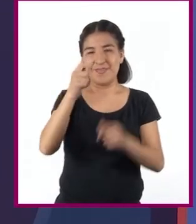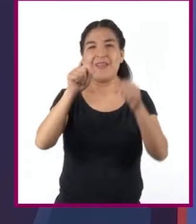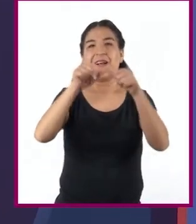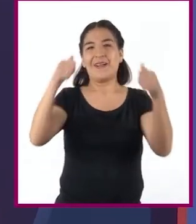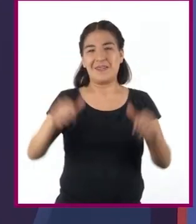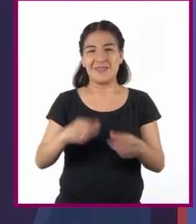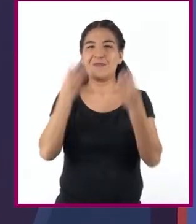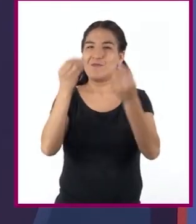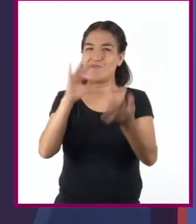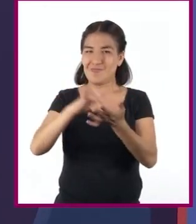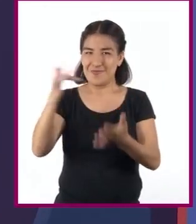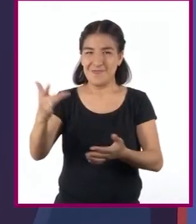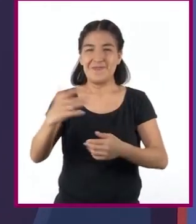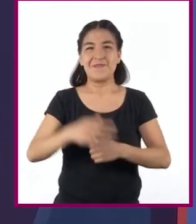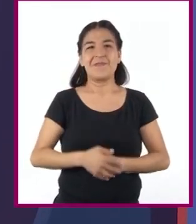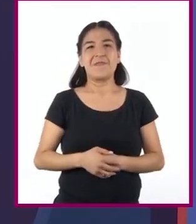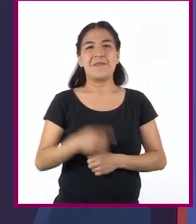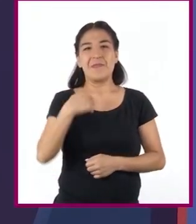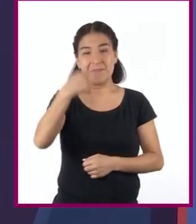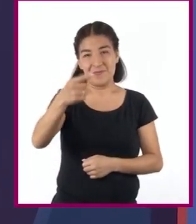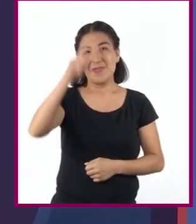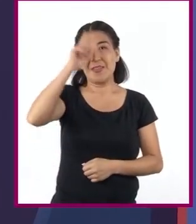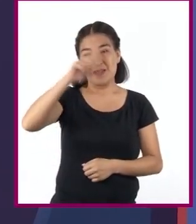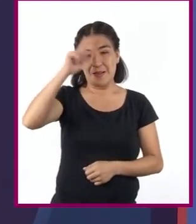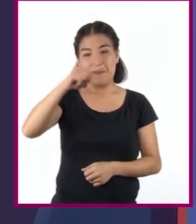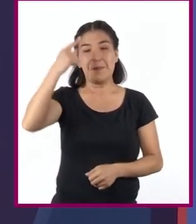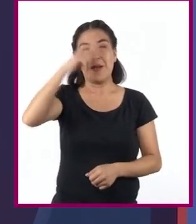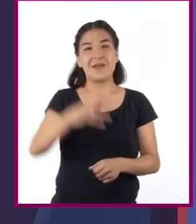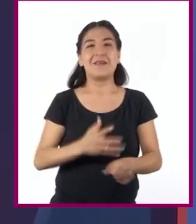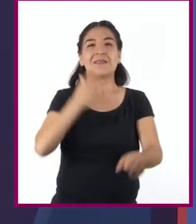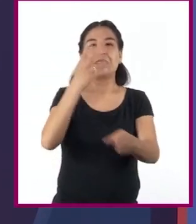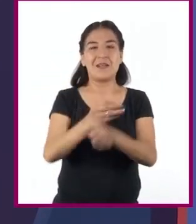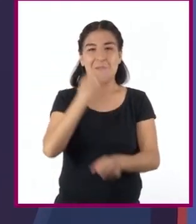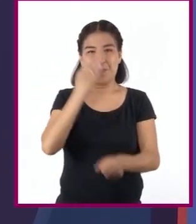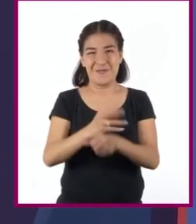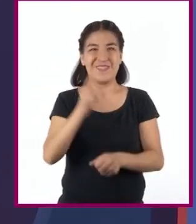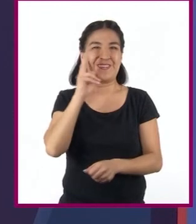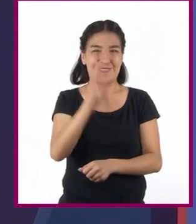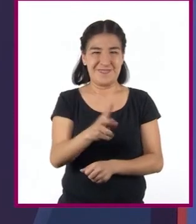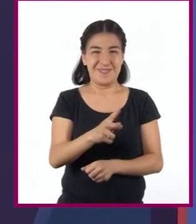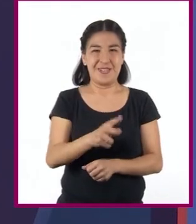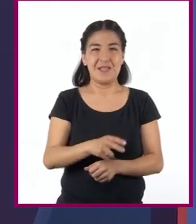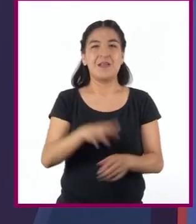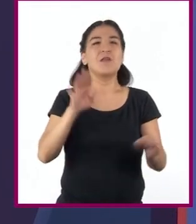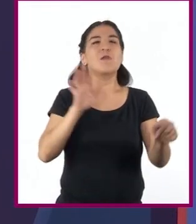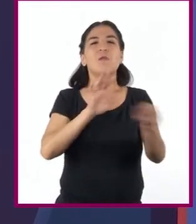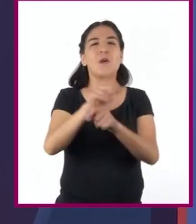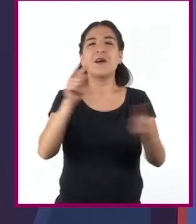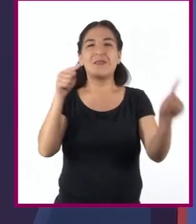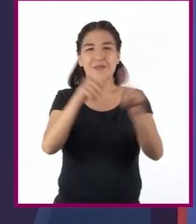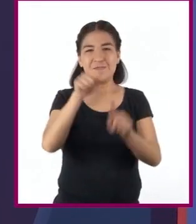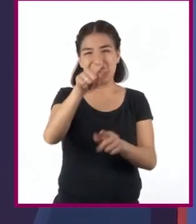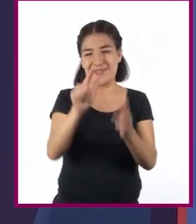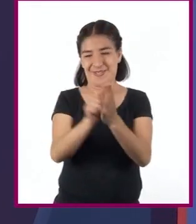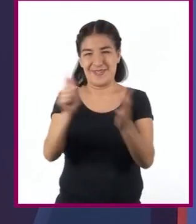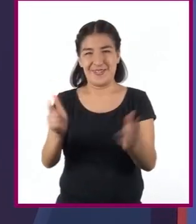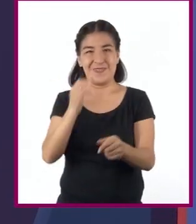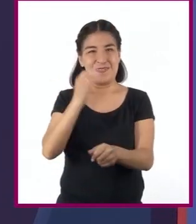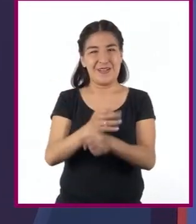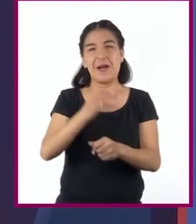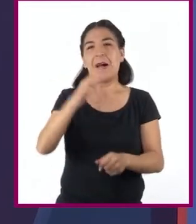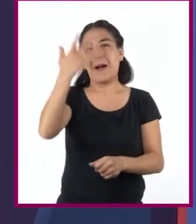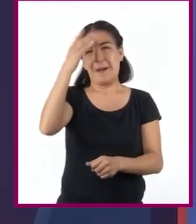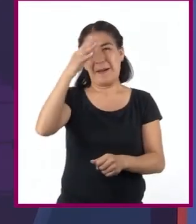Muchas gracias. Les sugiero que para reafirmar lo que aquí vimos, localicen en su libro de texto el